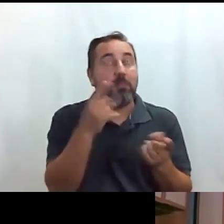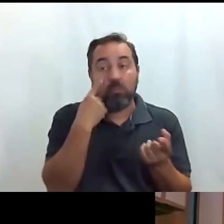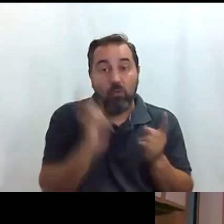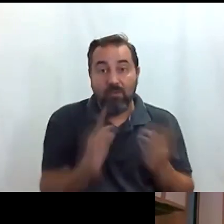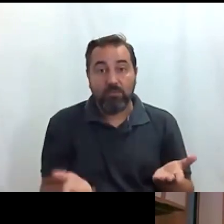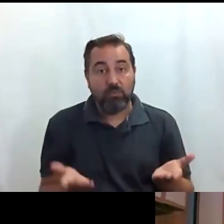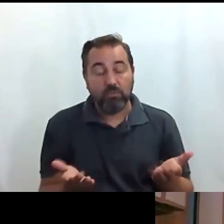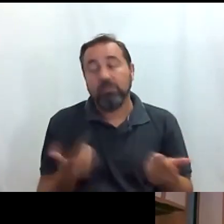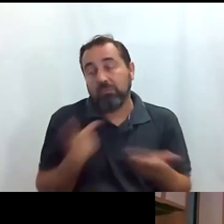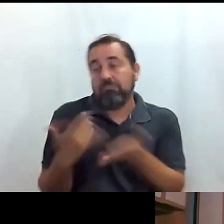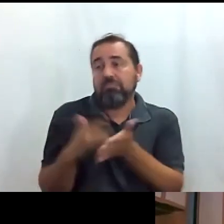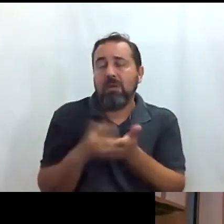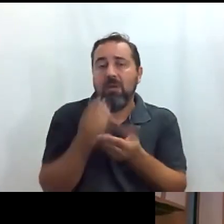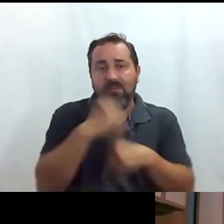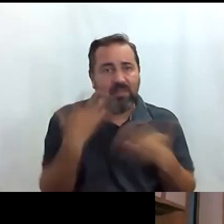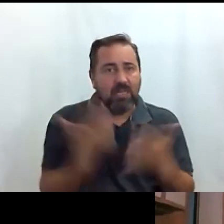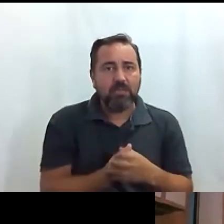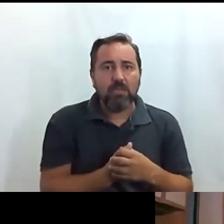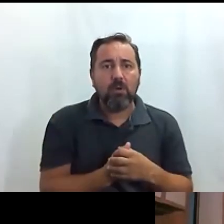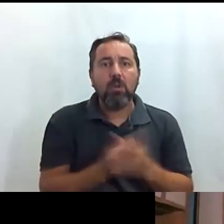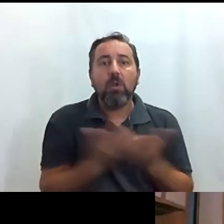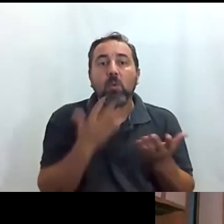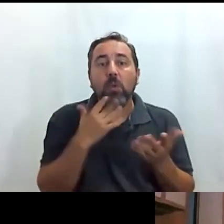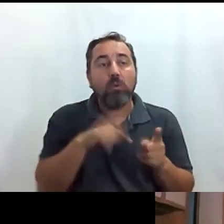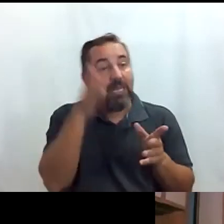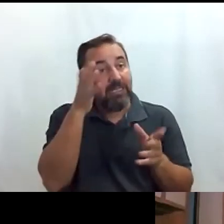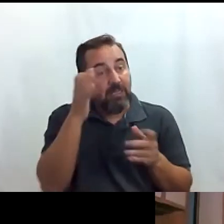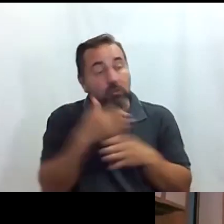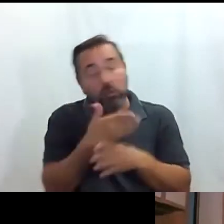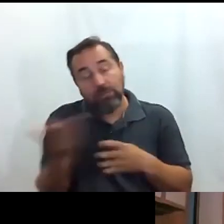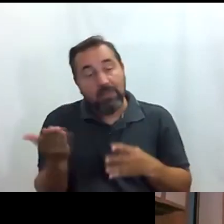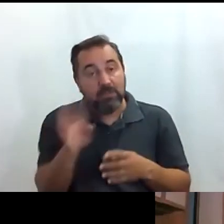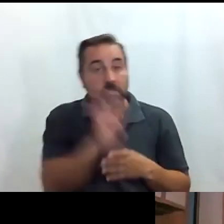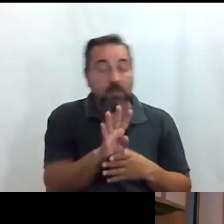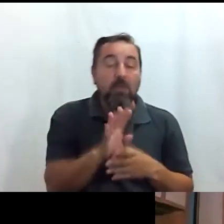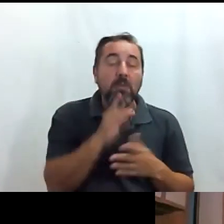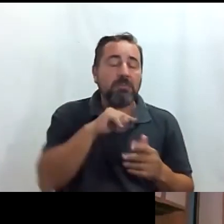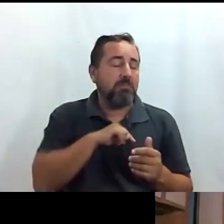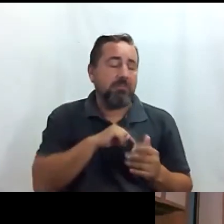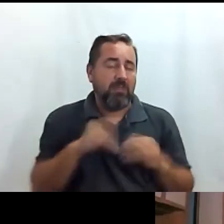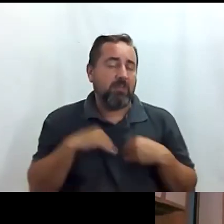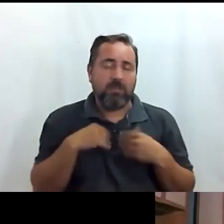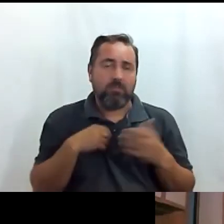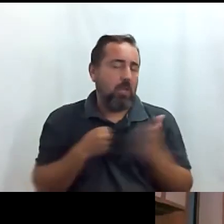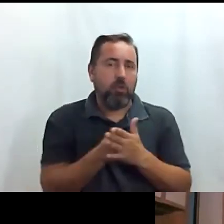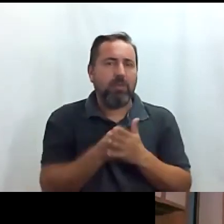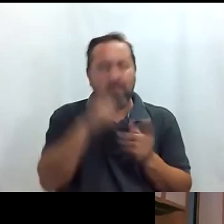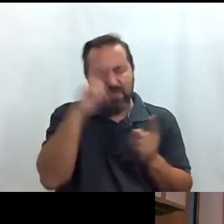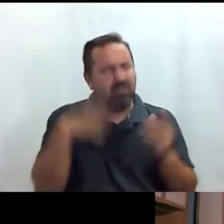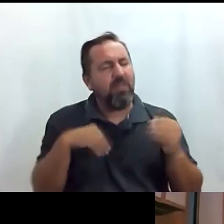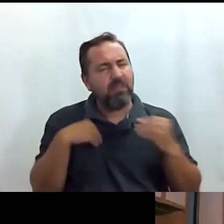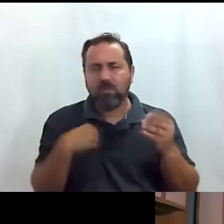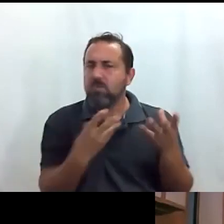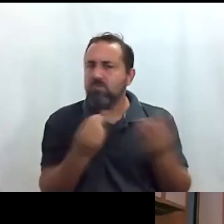fantástico porque por lo demás con el resto de los sentidos disfrutamos a tope y en Madrid se puede disfrutar mucho